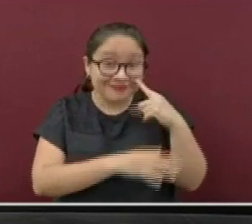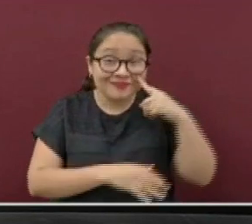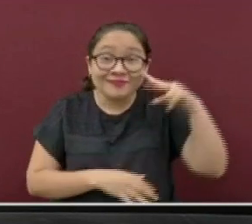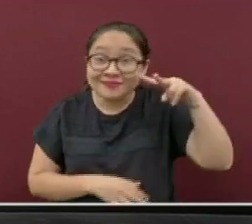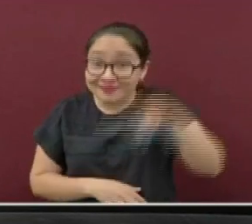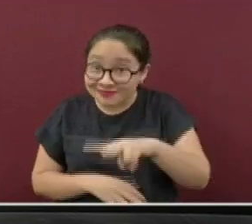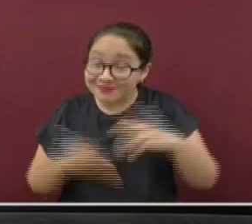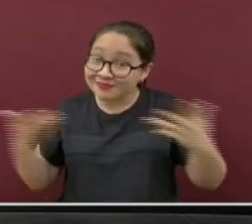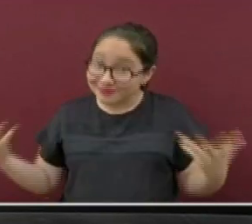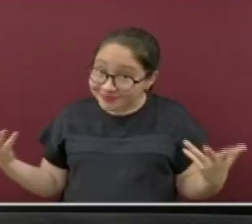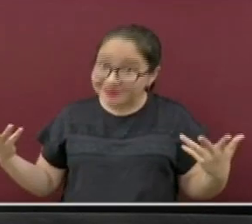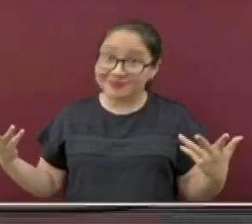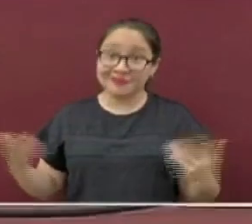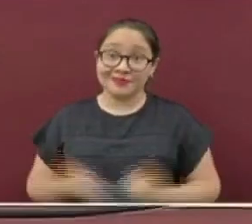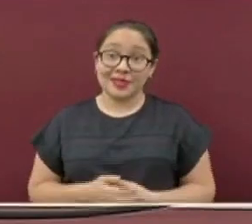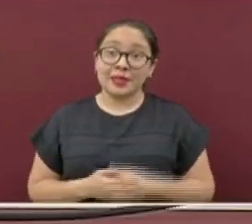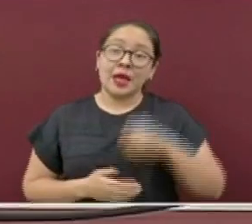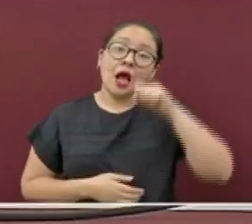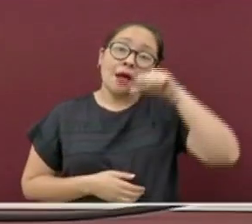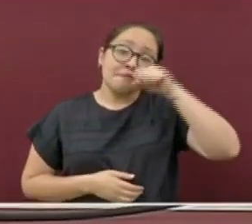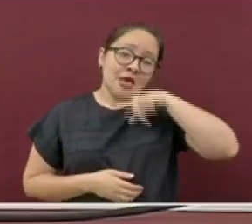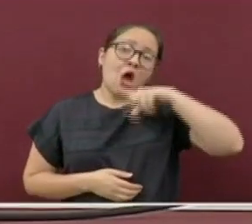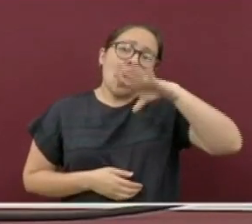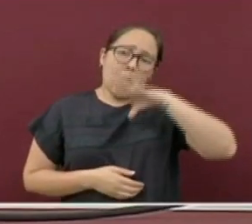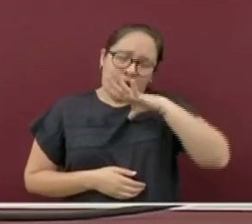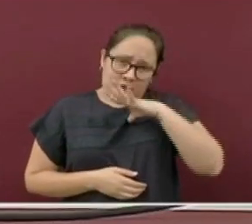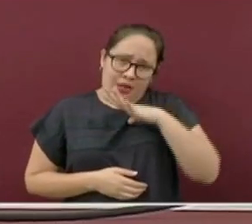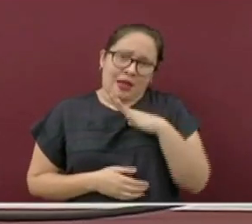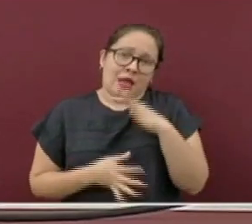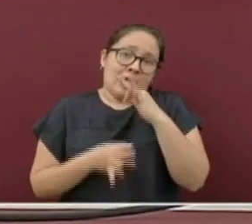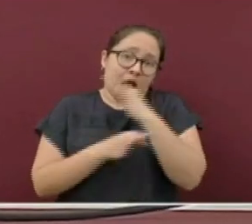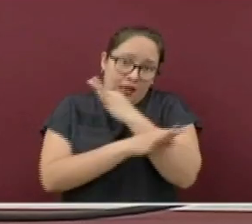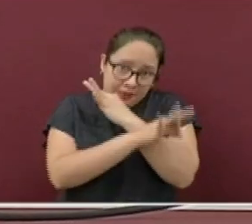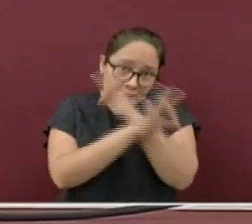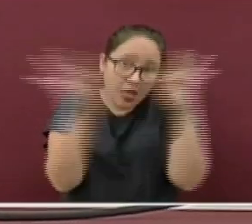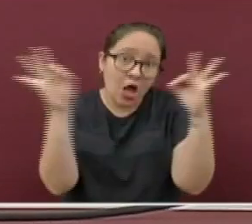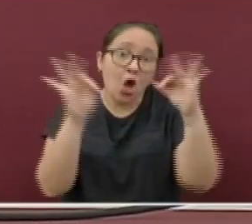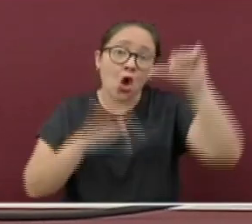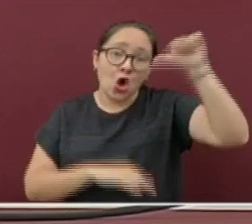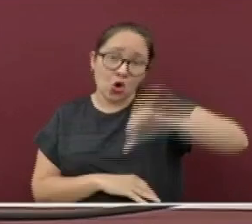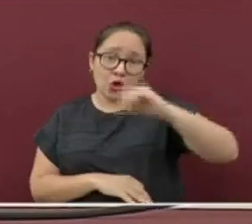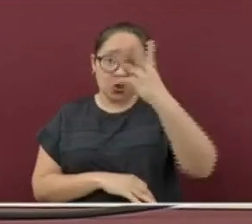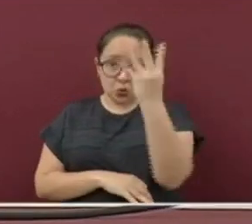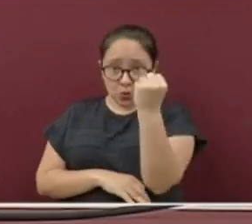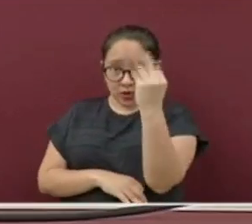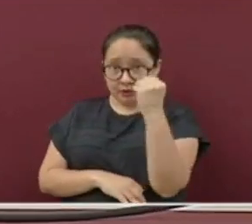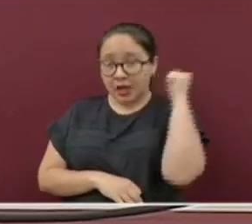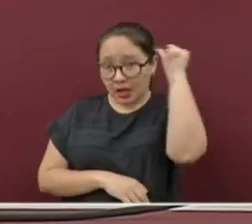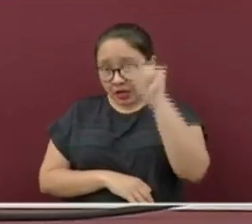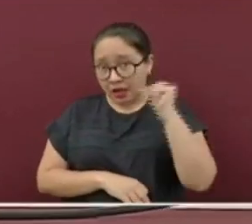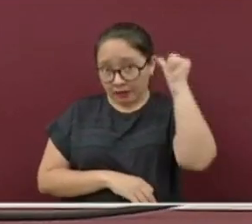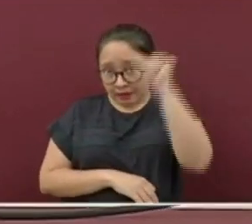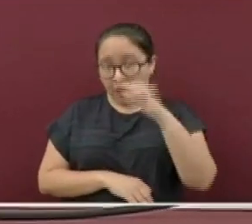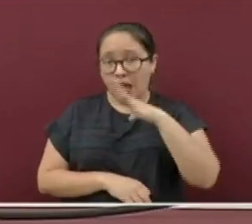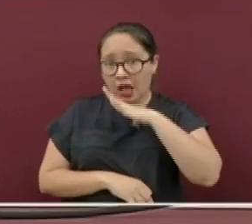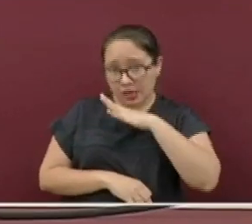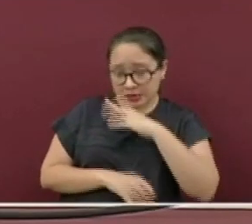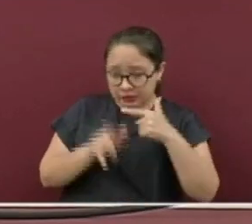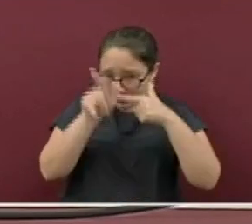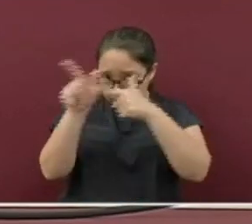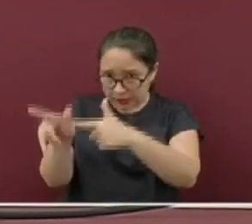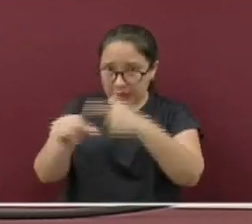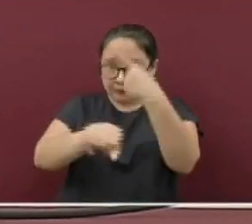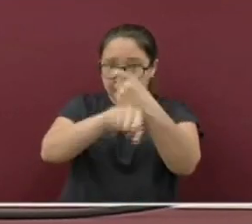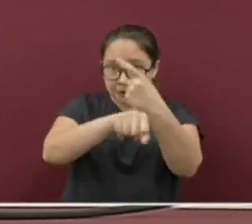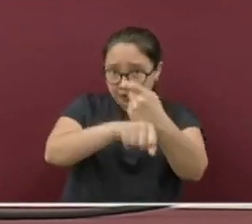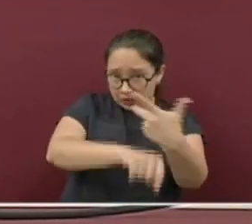Por otra parte, hoy les informo que este día nueve se ha dado continuidad a la aplicación de la